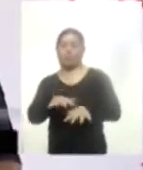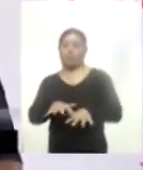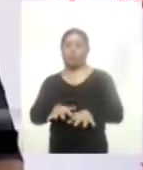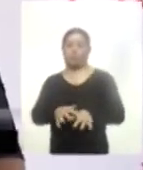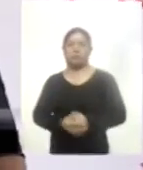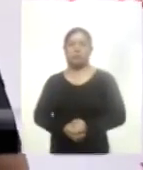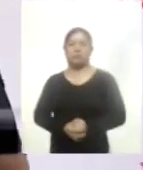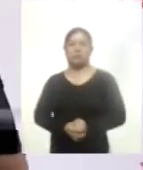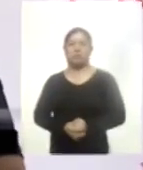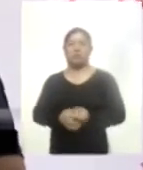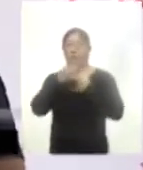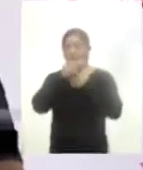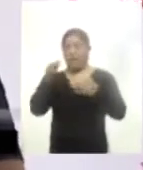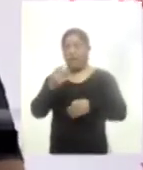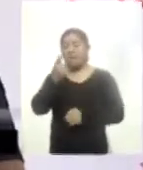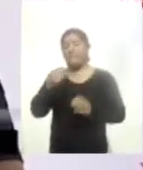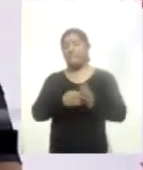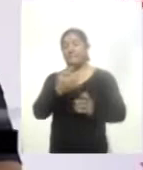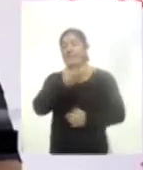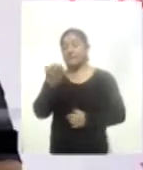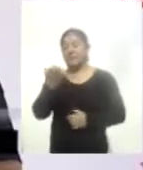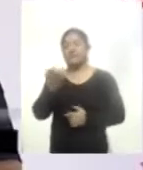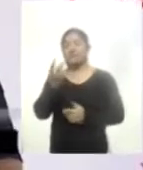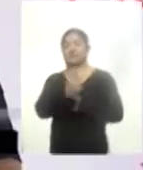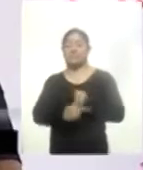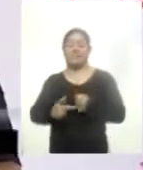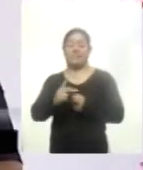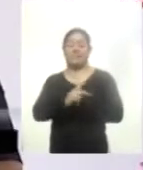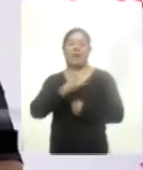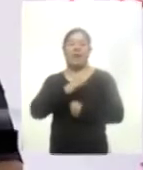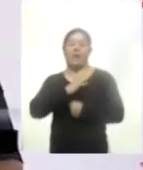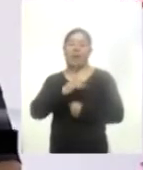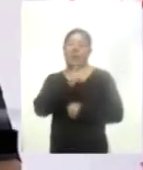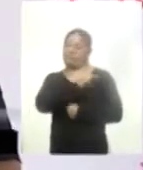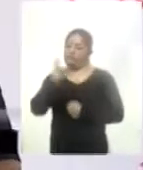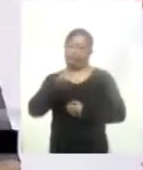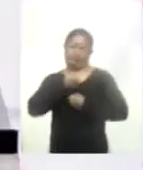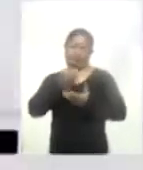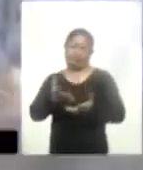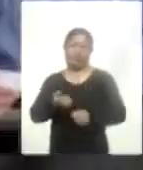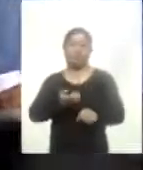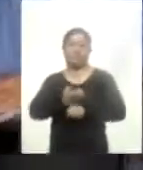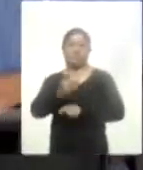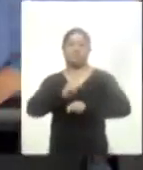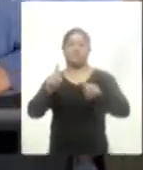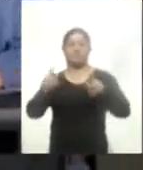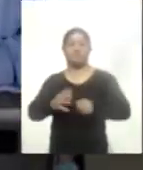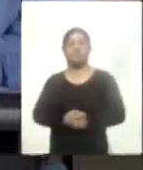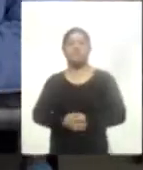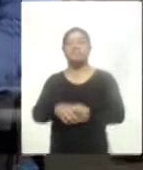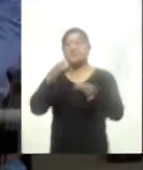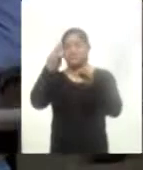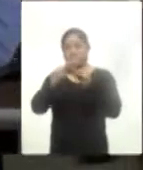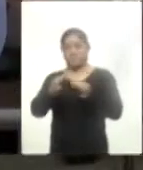y comentarles que son 1.500 plazas que son las que estamos ofertando ahorita en el Estado como tal. Bajo estrictos